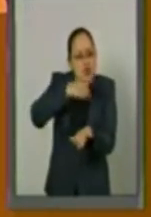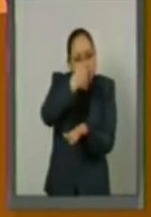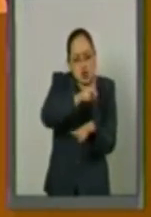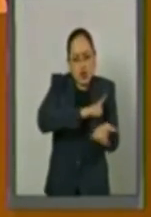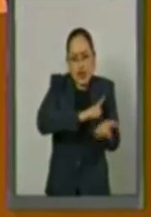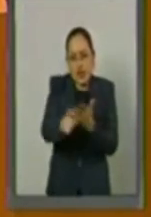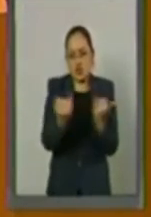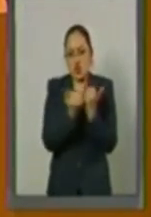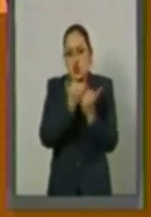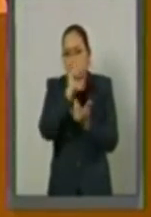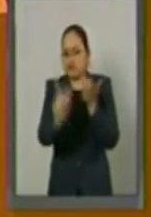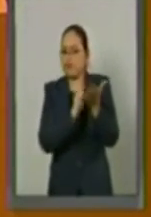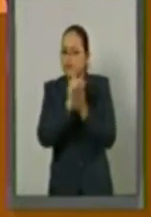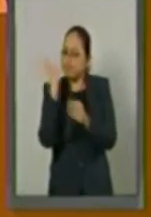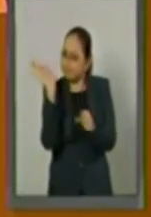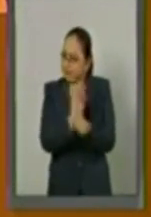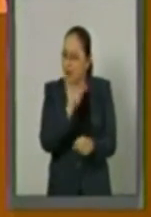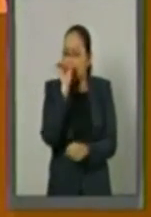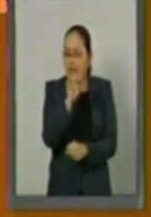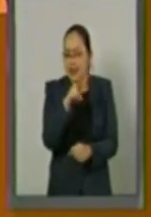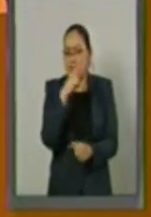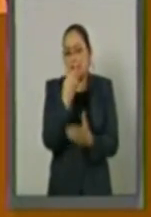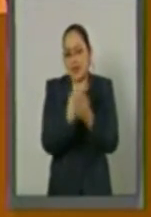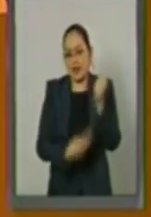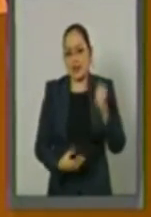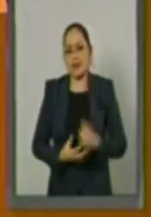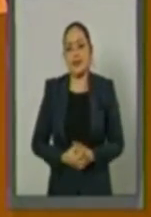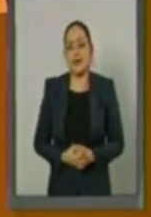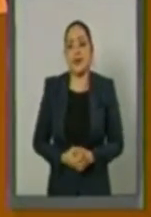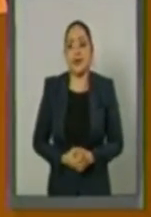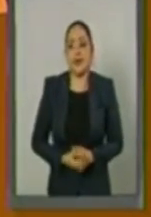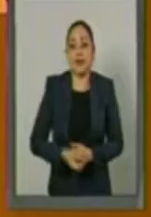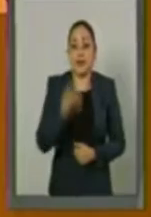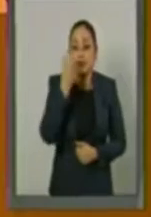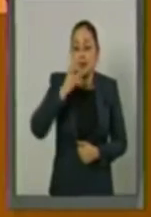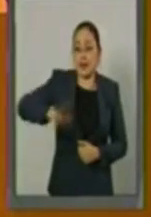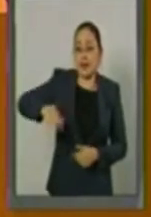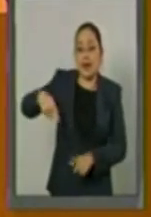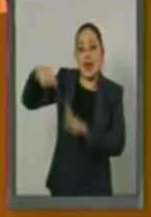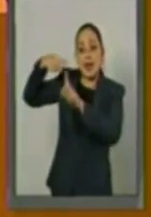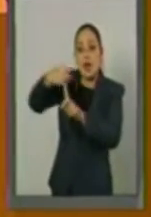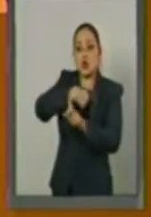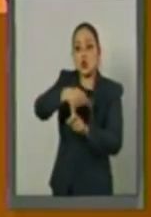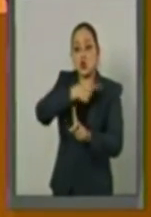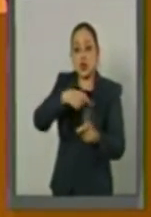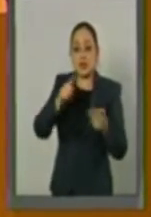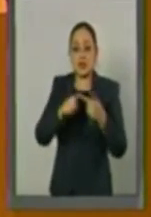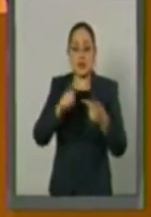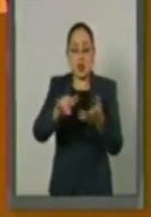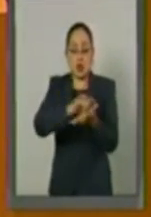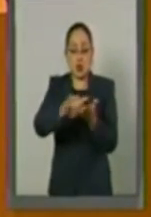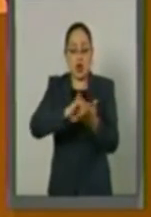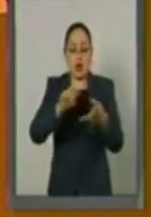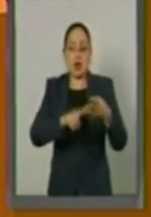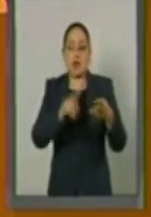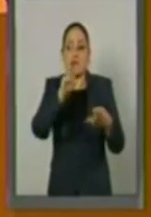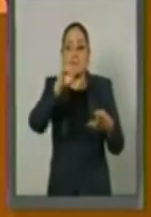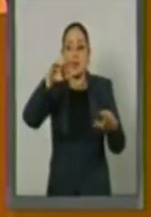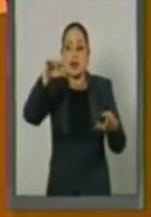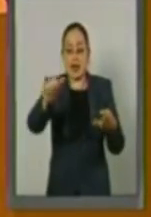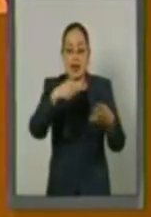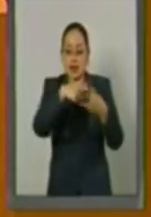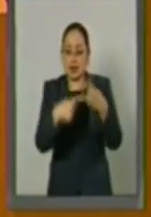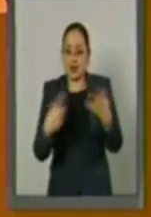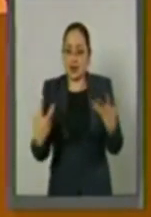De estas acciones temáticas realizadas en Ginebra, en Nueva York y en Viena, destaco las